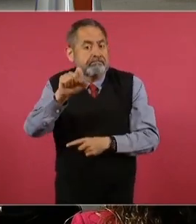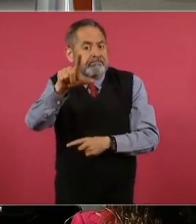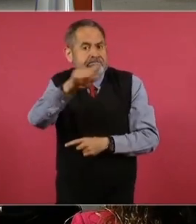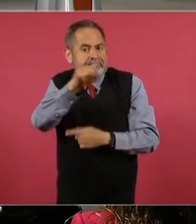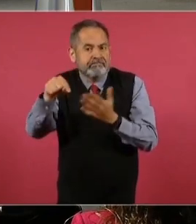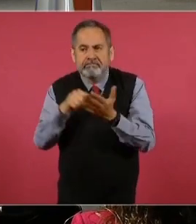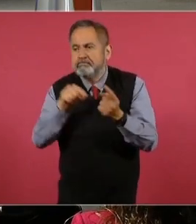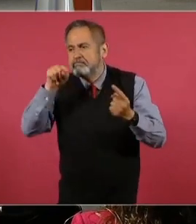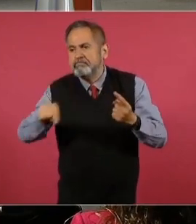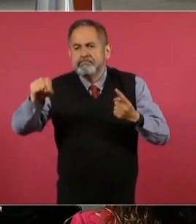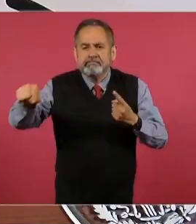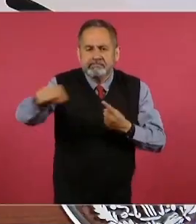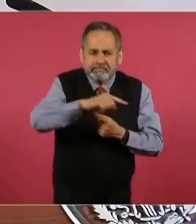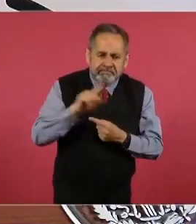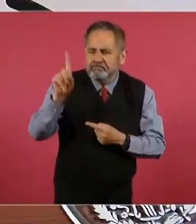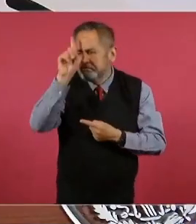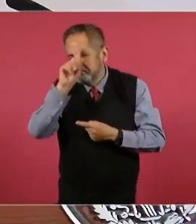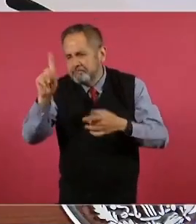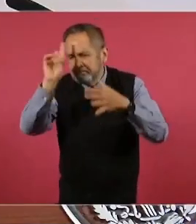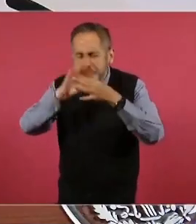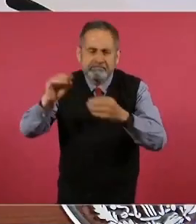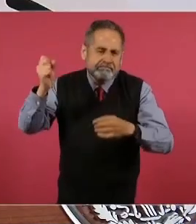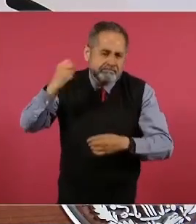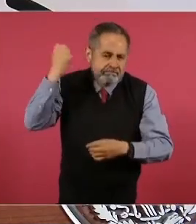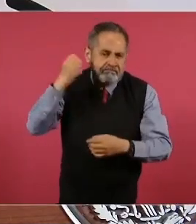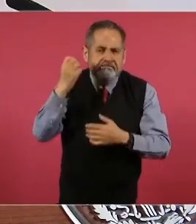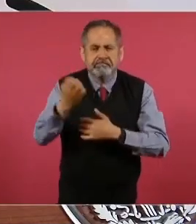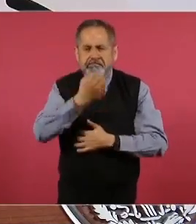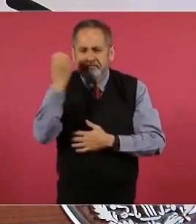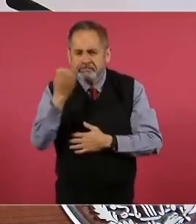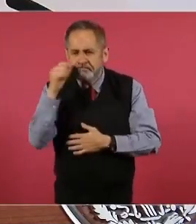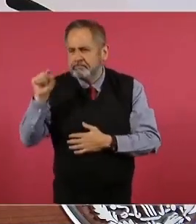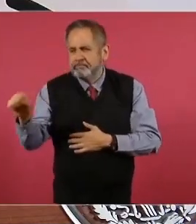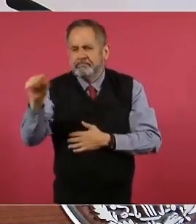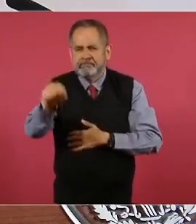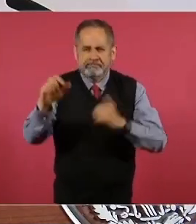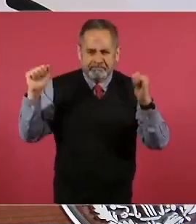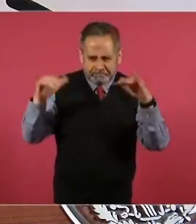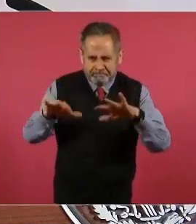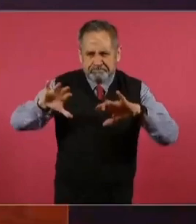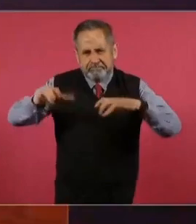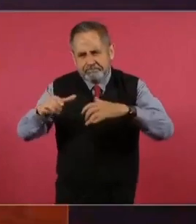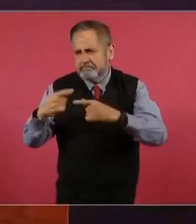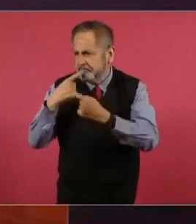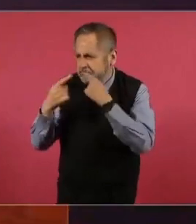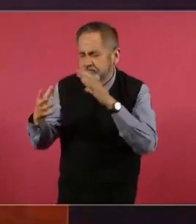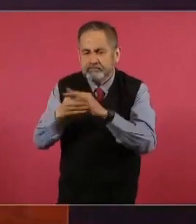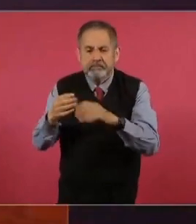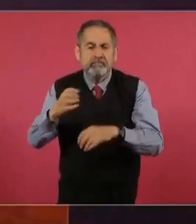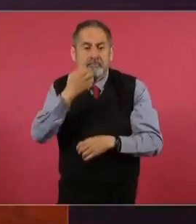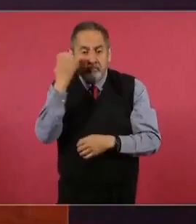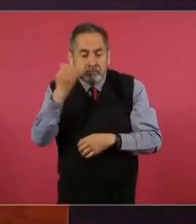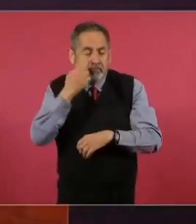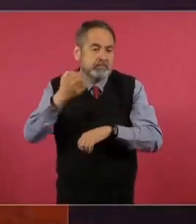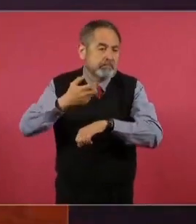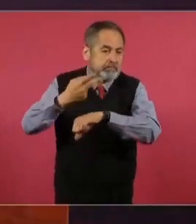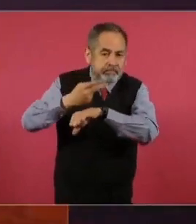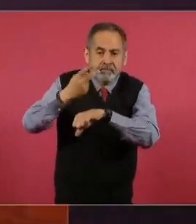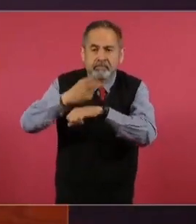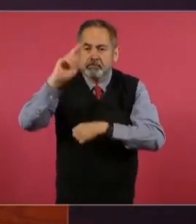prevención de la violencia en escuelas de educación básica, media superior y superior, de 350